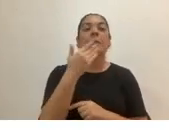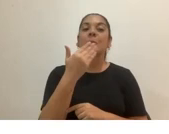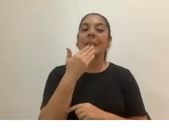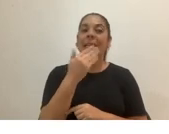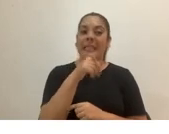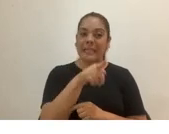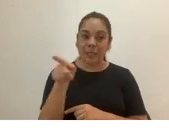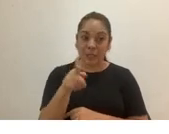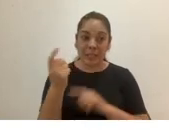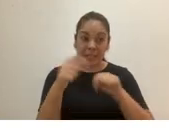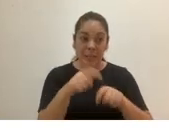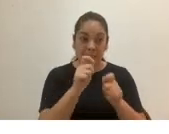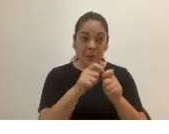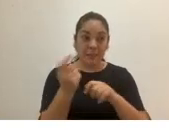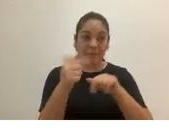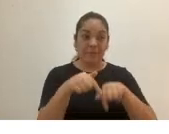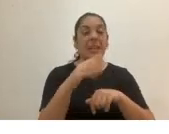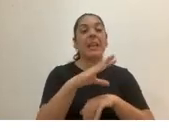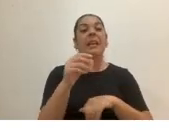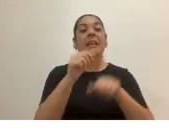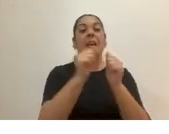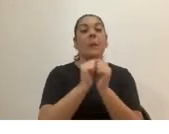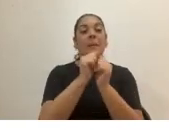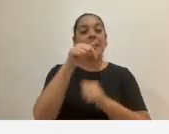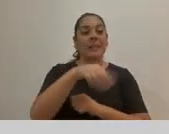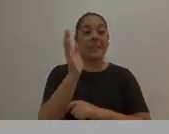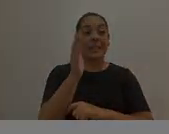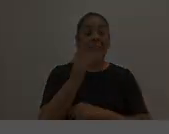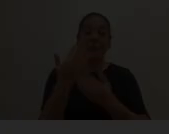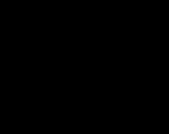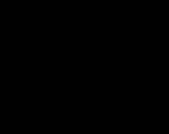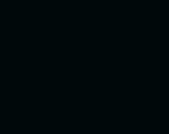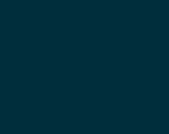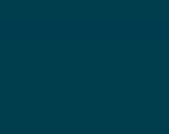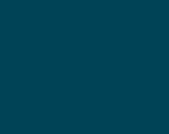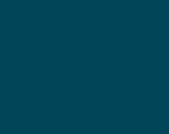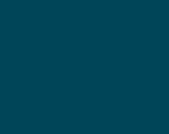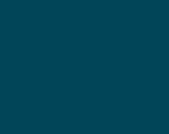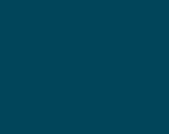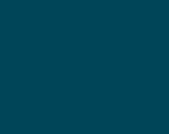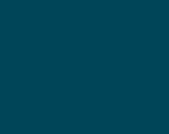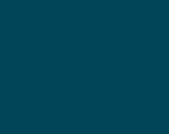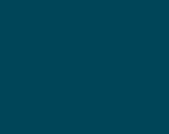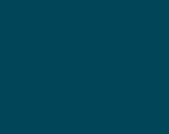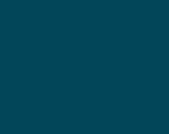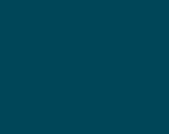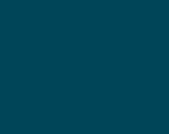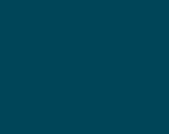puntualidad y por acompañarnos en esta charla esperamos que tengan muy buena noche Gracias.